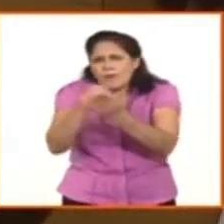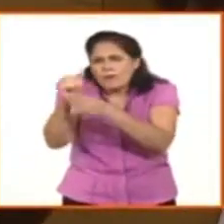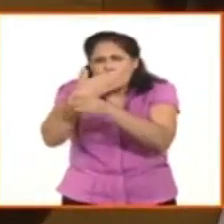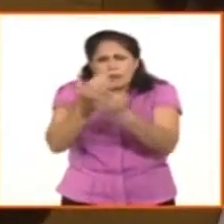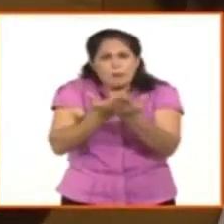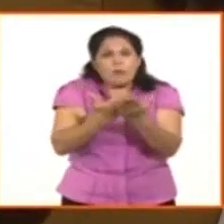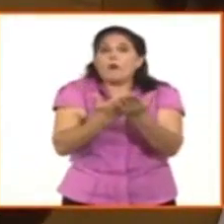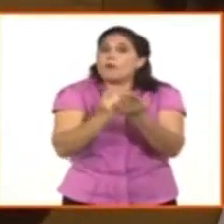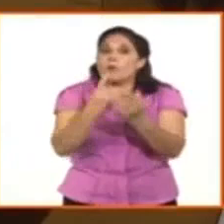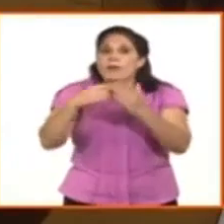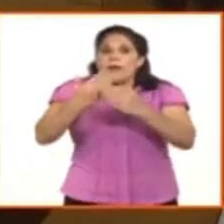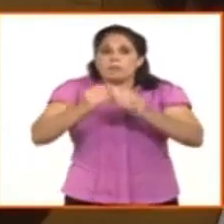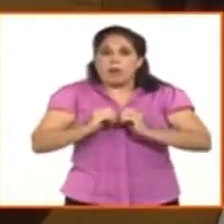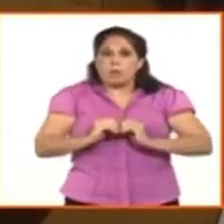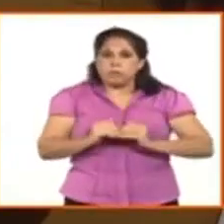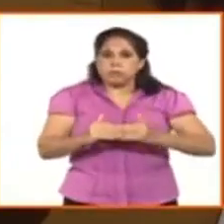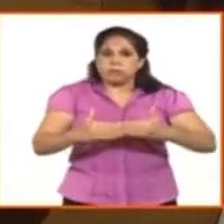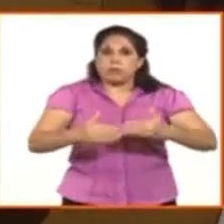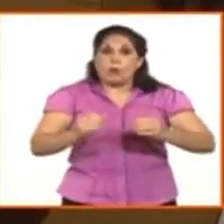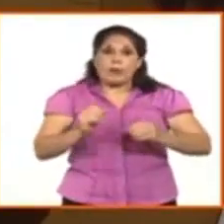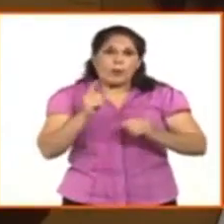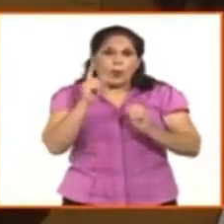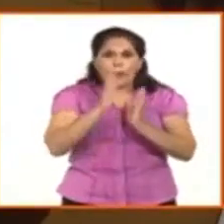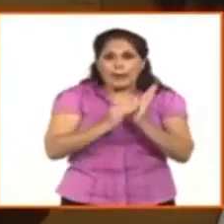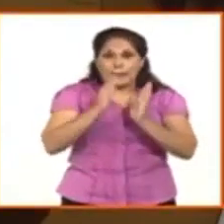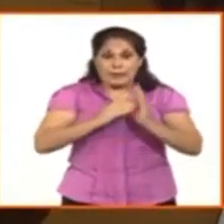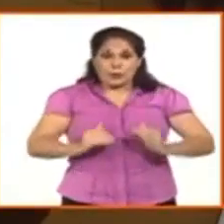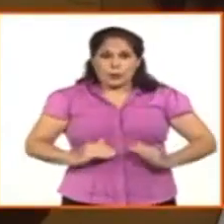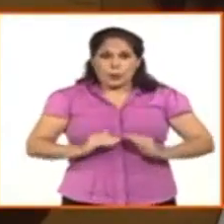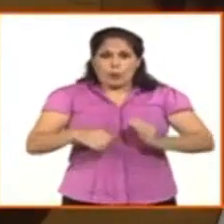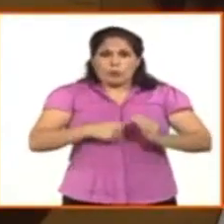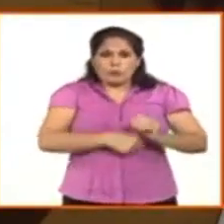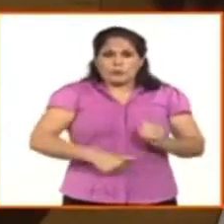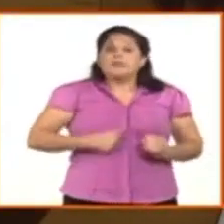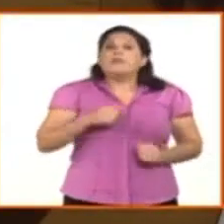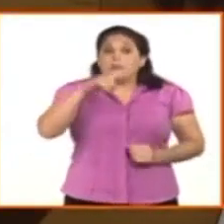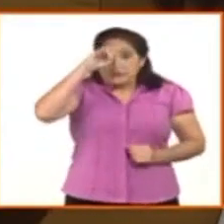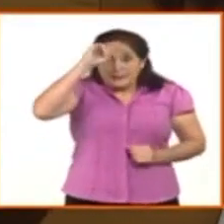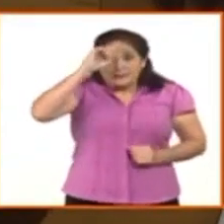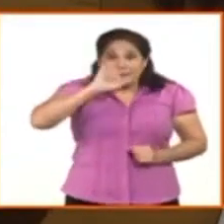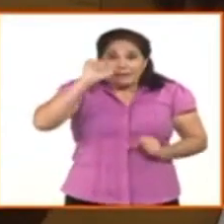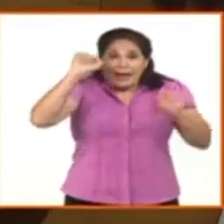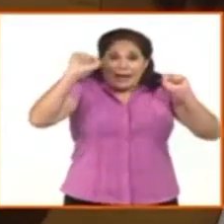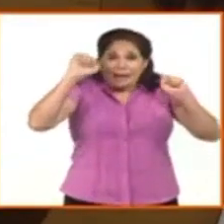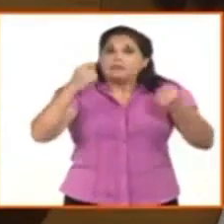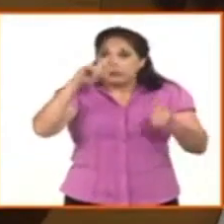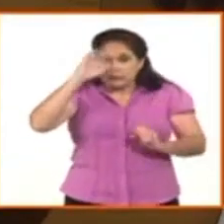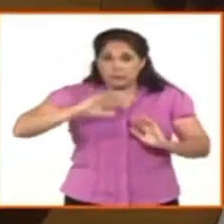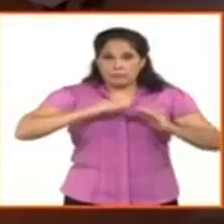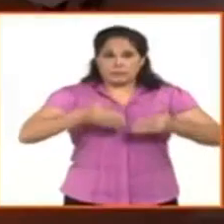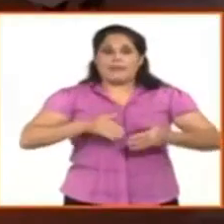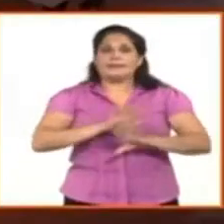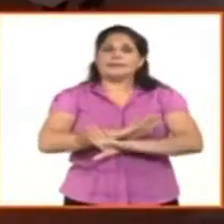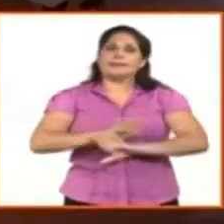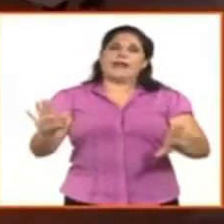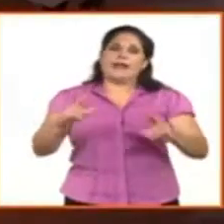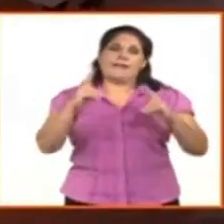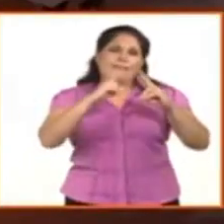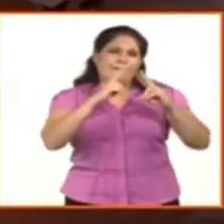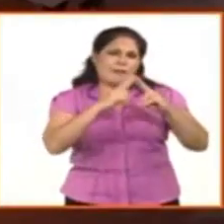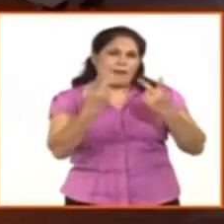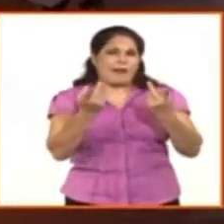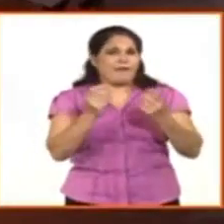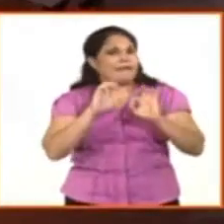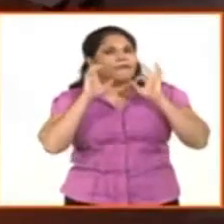¿cuánto significa eso para la persona que quiere ser madre o padre o para ustedes también, que ya tienen otra opción? Esta